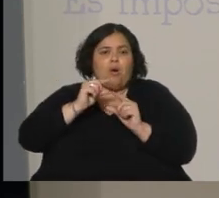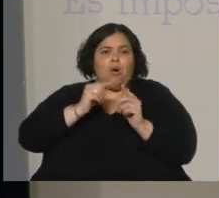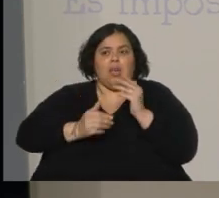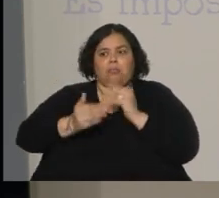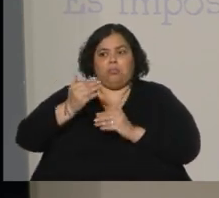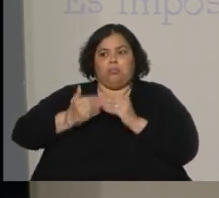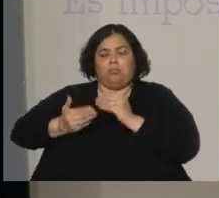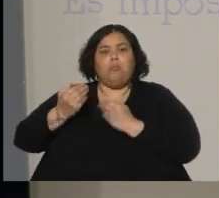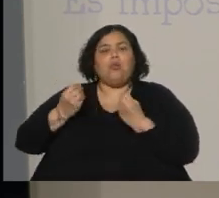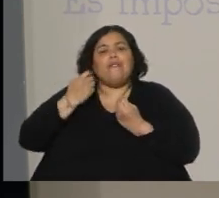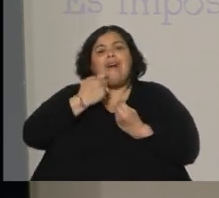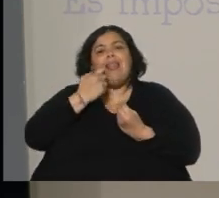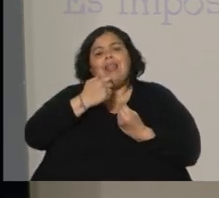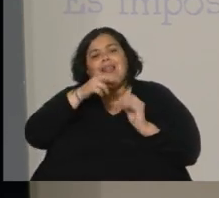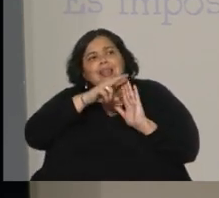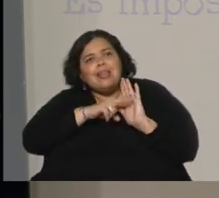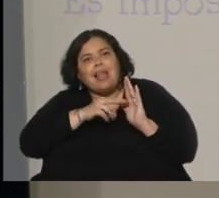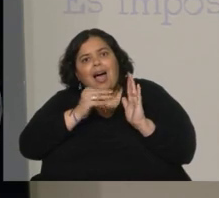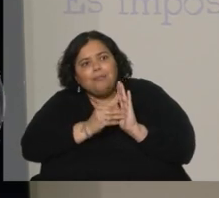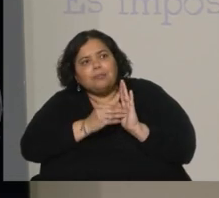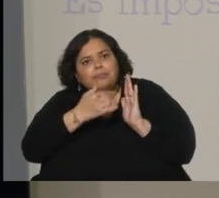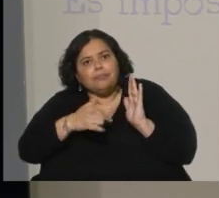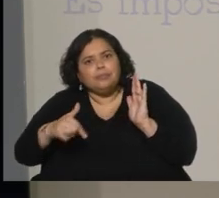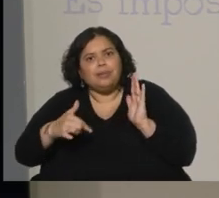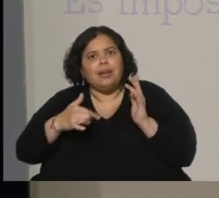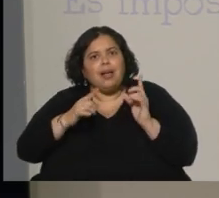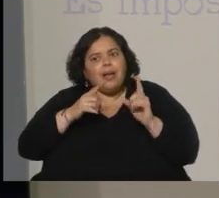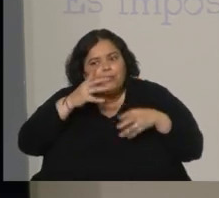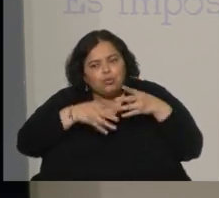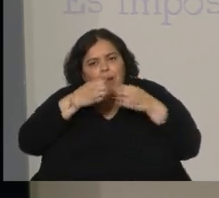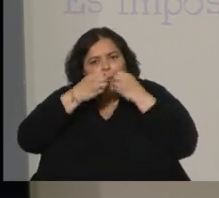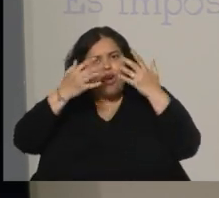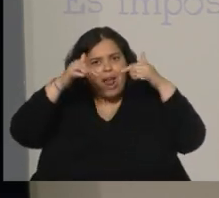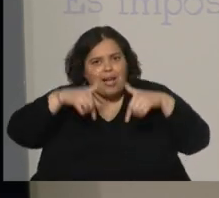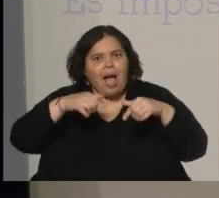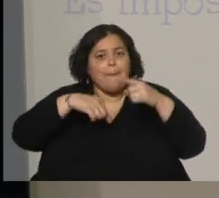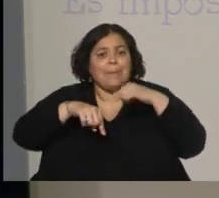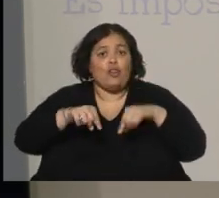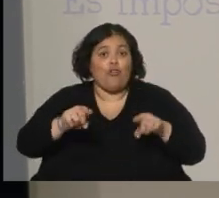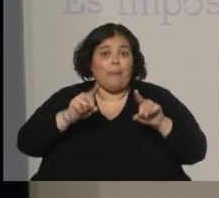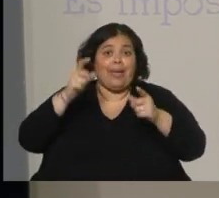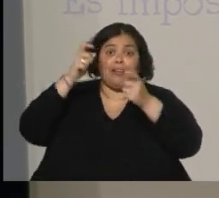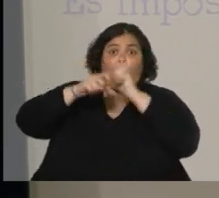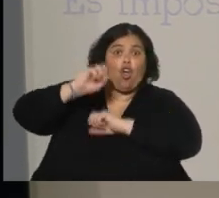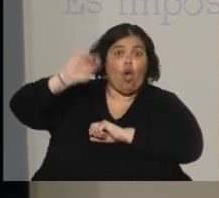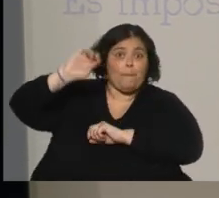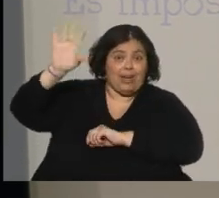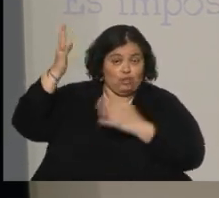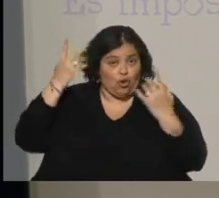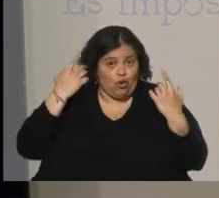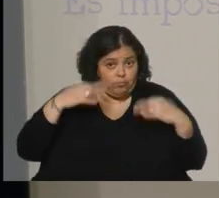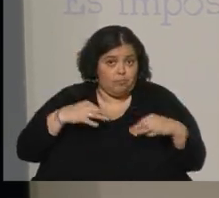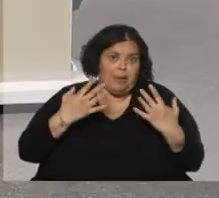no poner algunas disposiciones que podrían aceitar a nivel interno, pero también en materia comercial, este hacia afuera y poner Uruguay en la